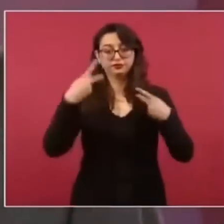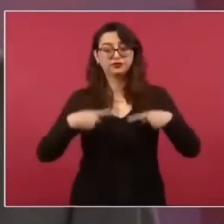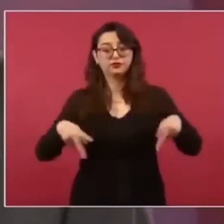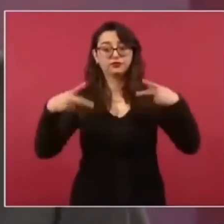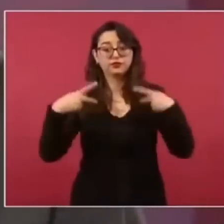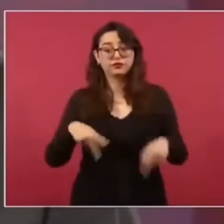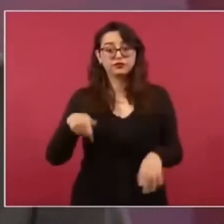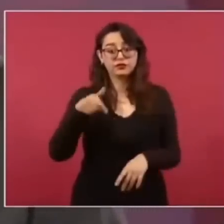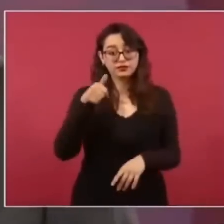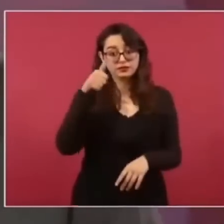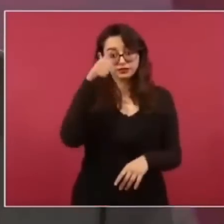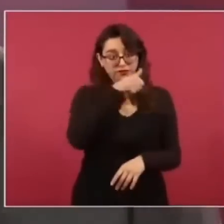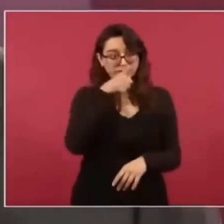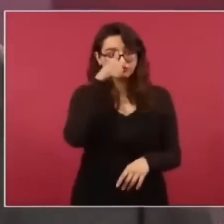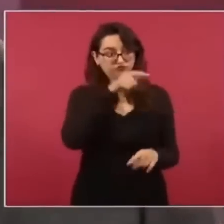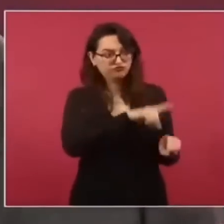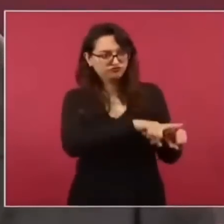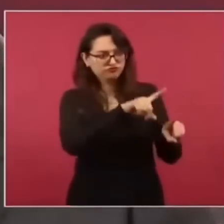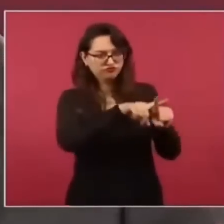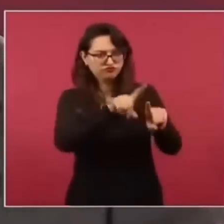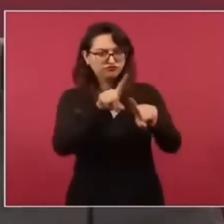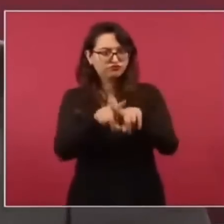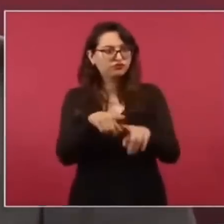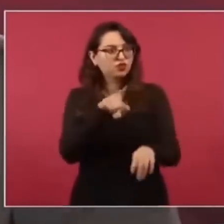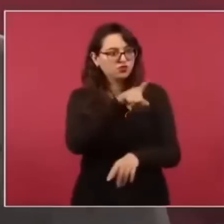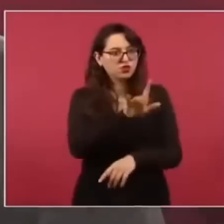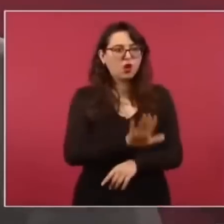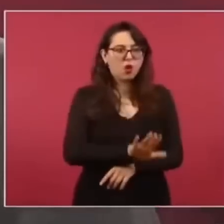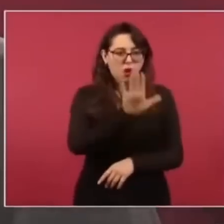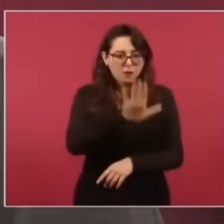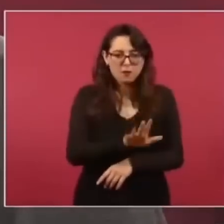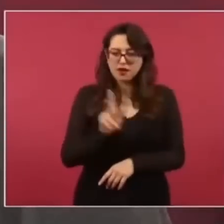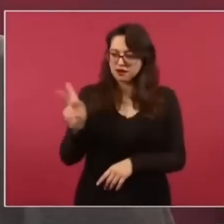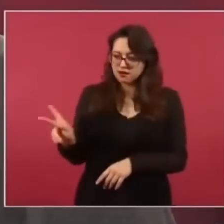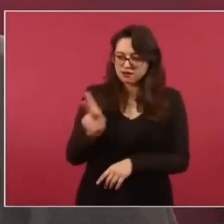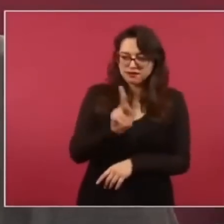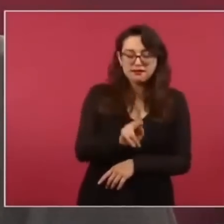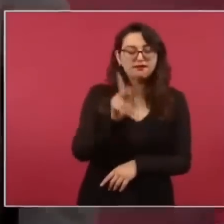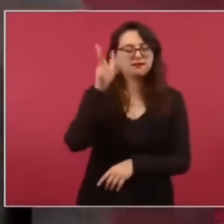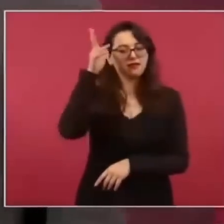quiero como Hidalgo. Les quiero como Morelos.